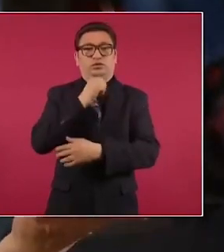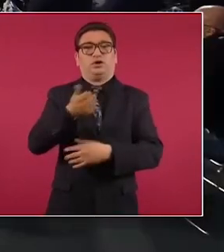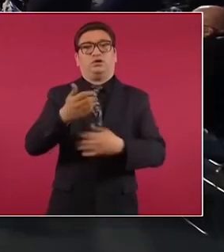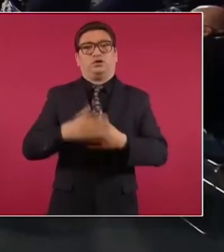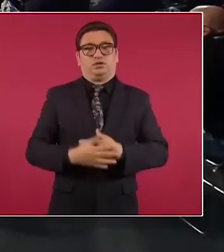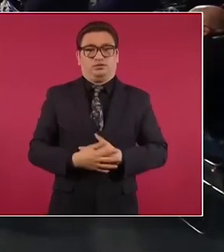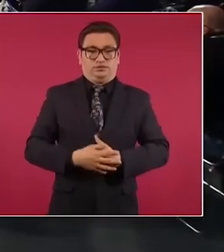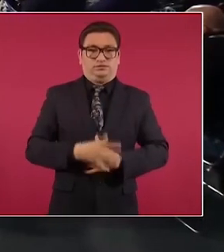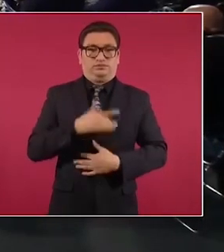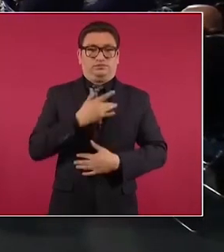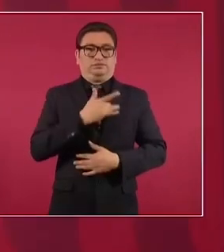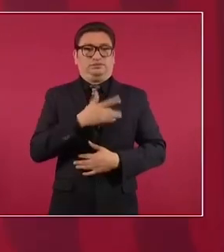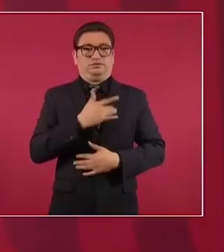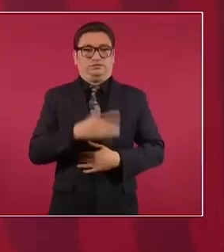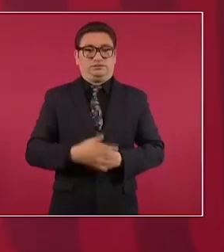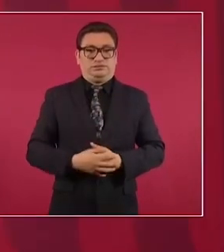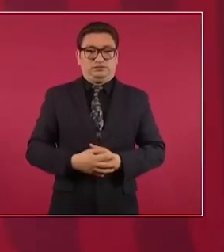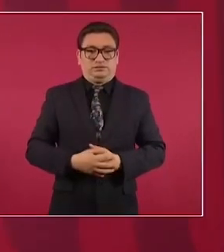está insensible